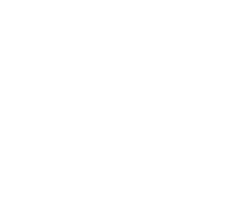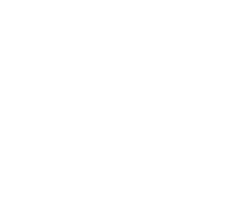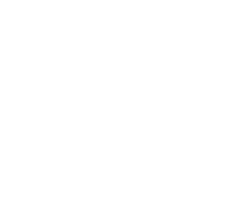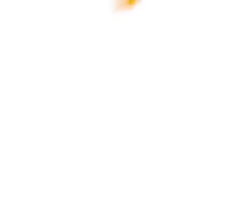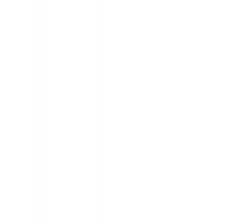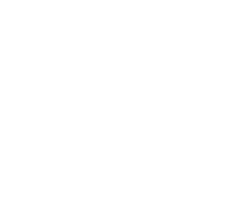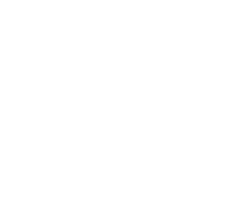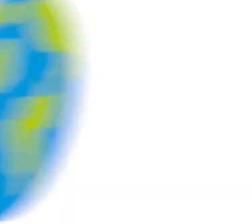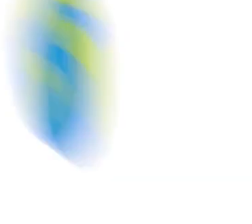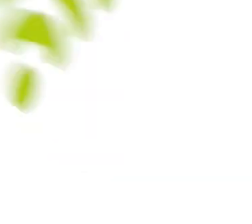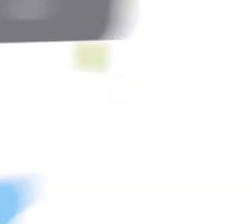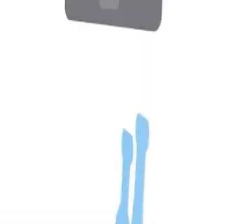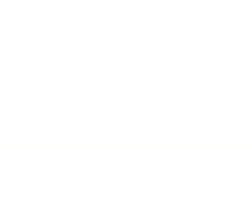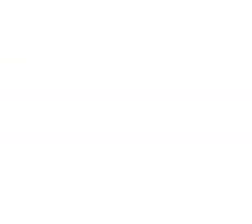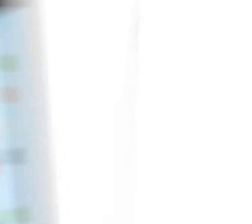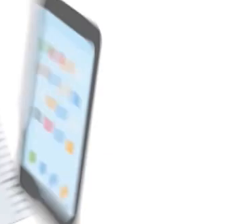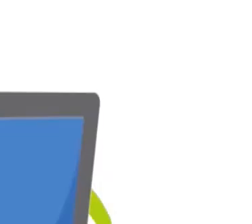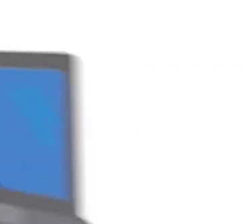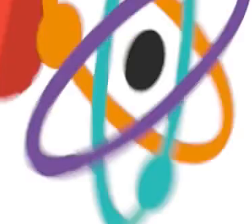tú y